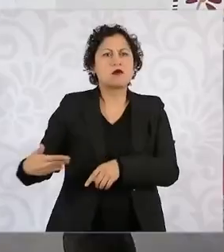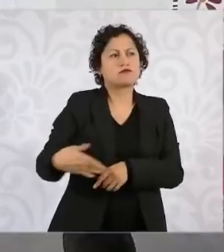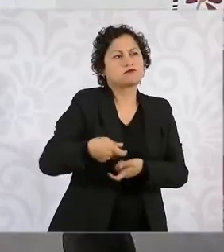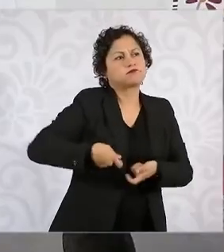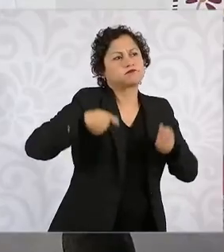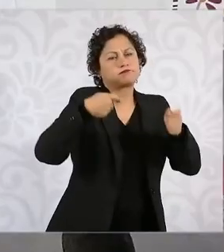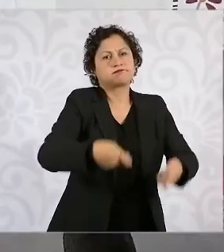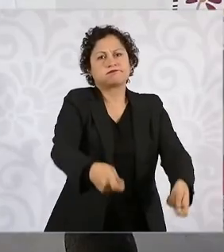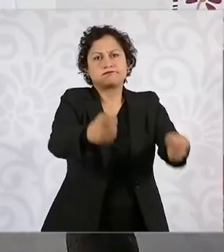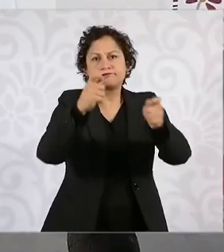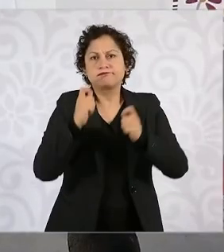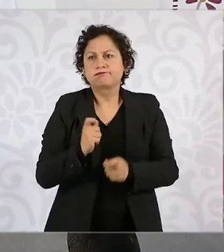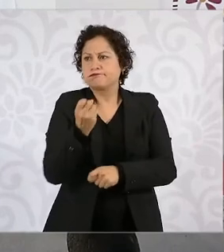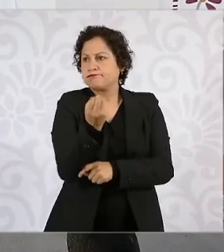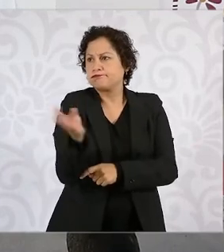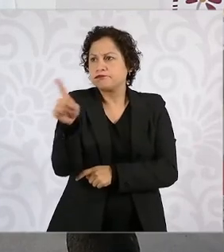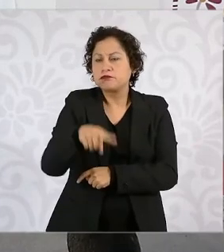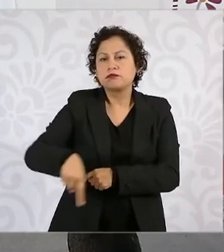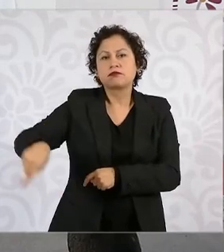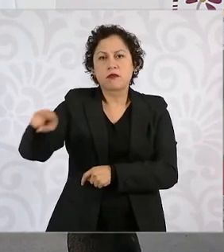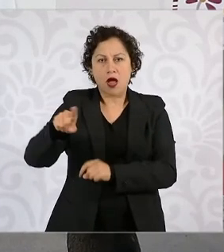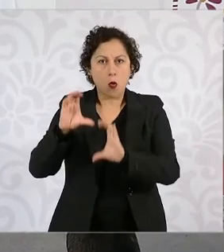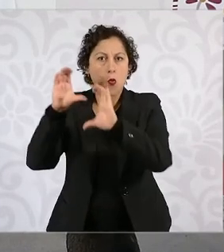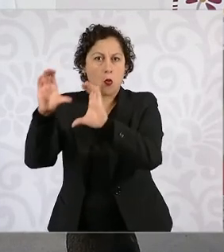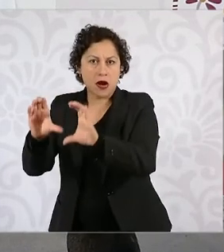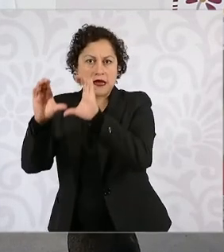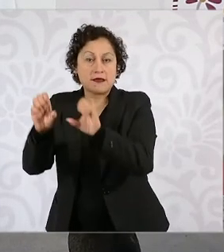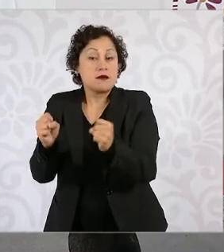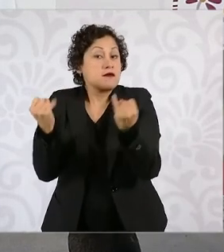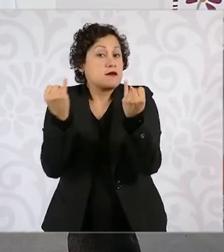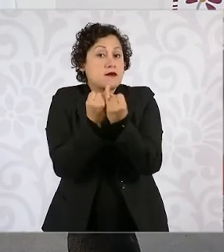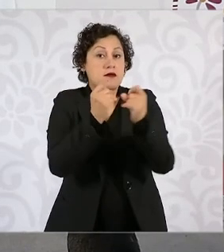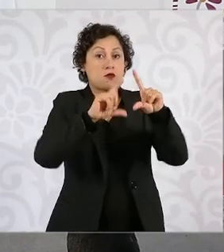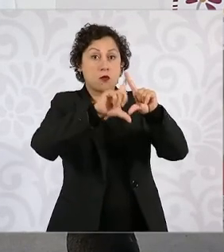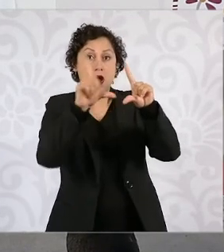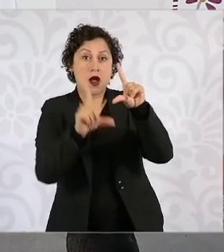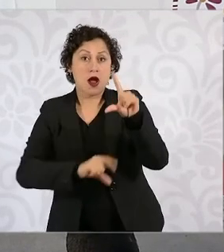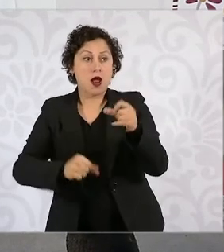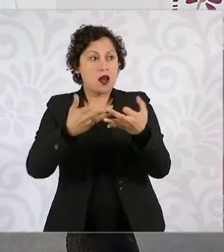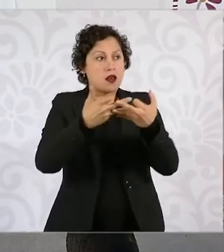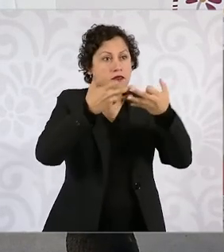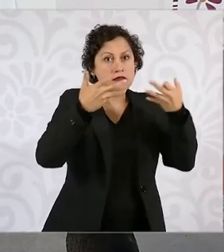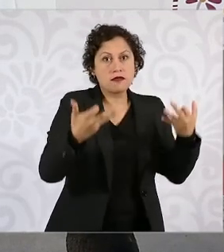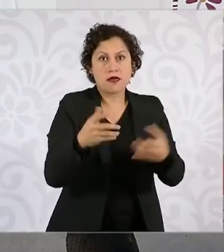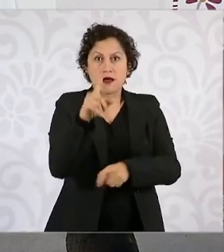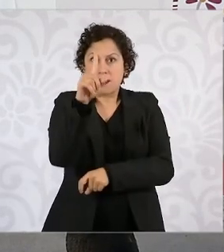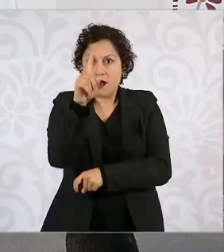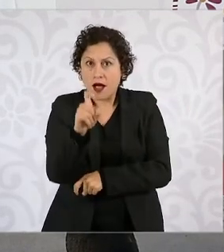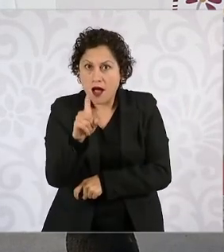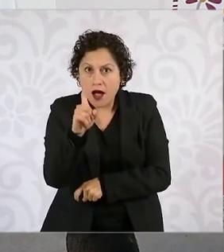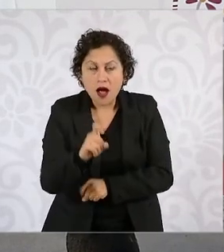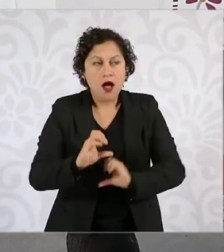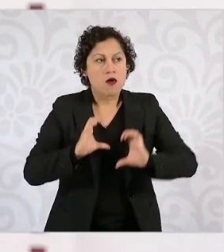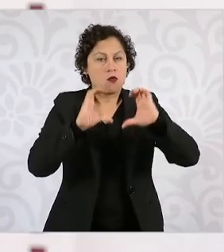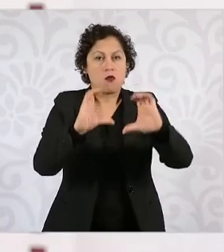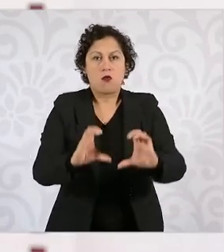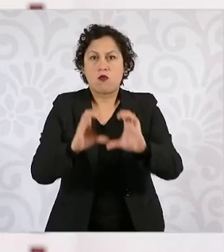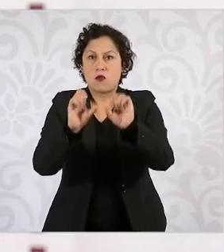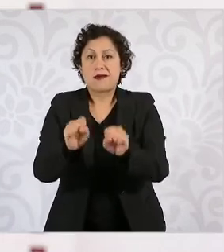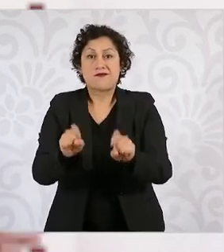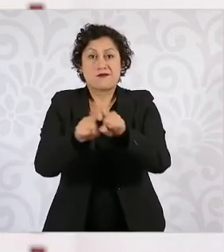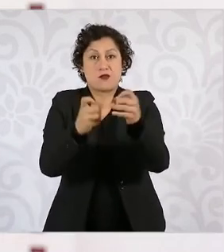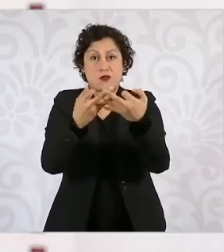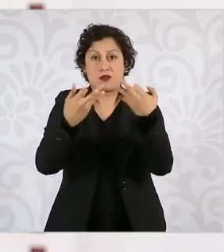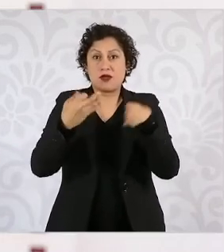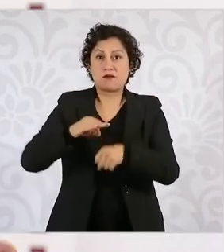suelos, quiere decir cuidar el agua, quiere decir usar menos plaguicidas, quiere decir reforzar nuestra ciencia y